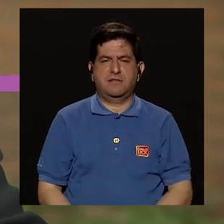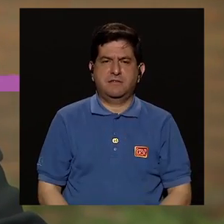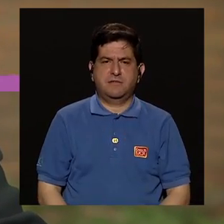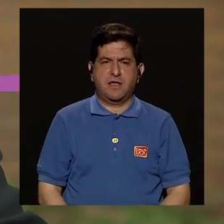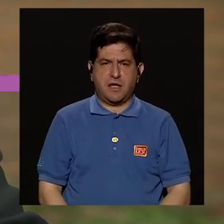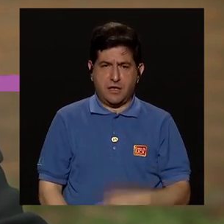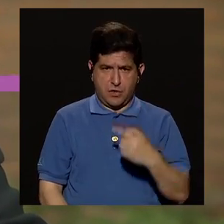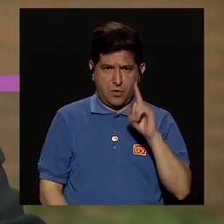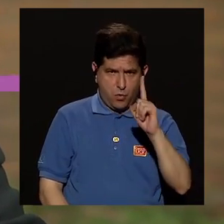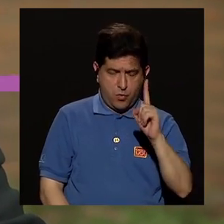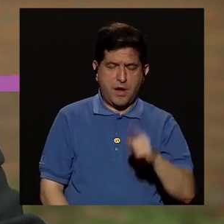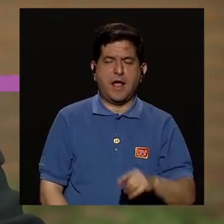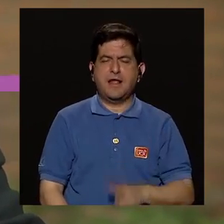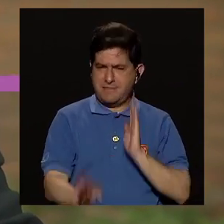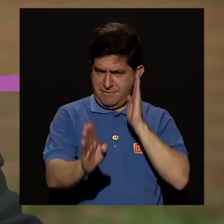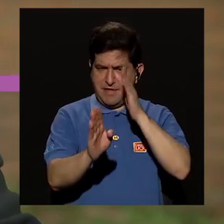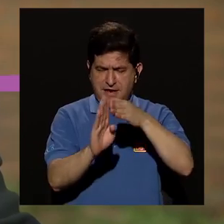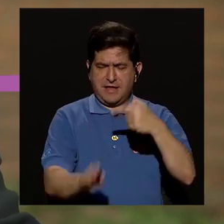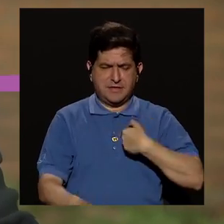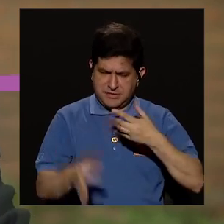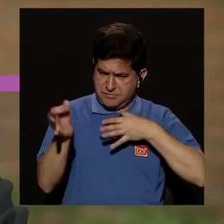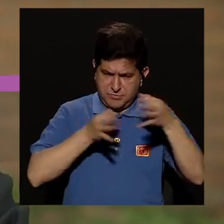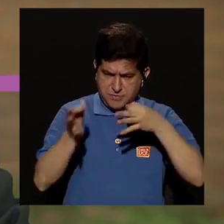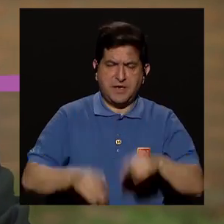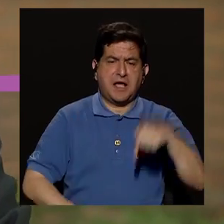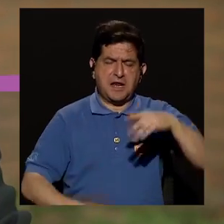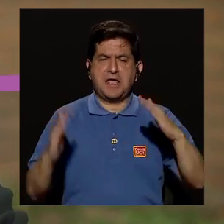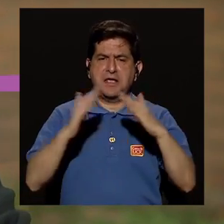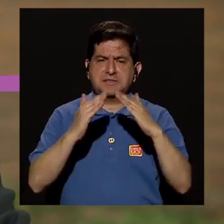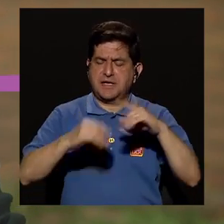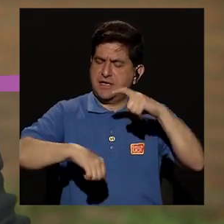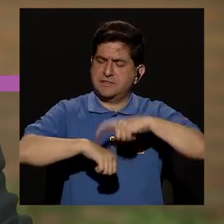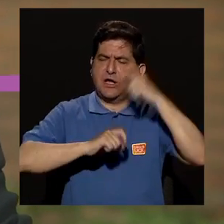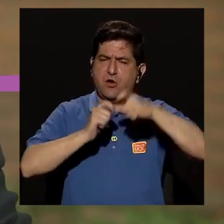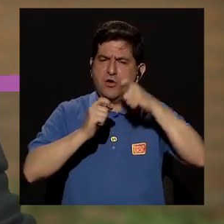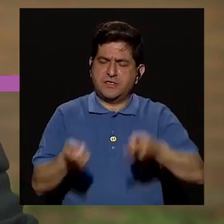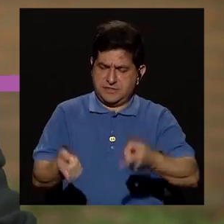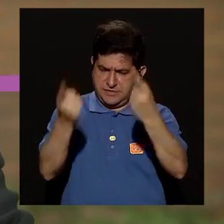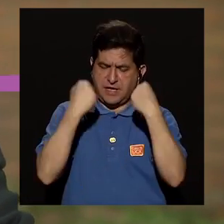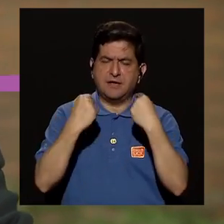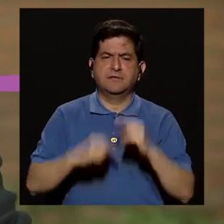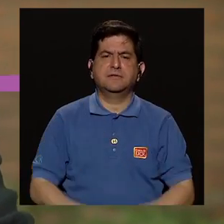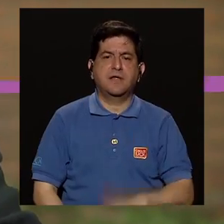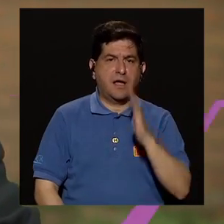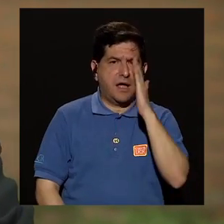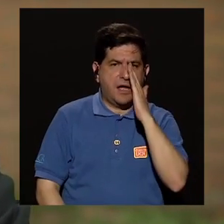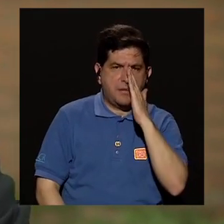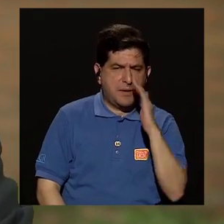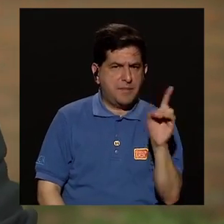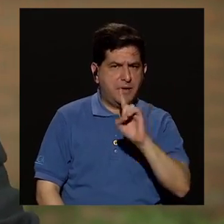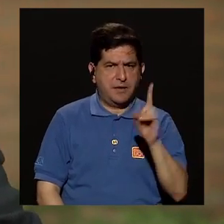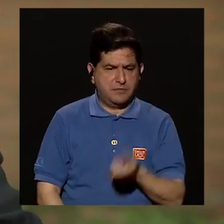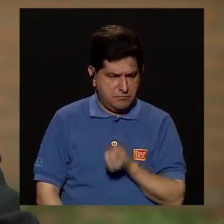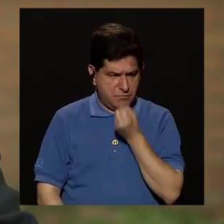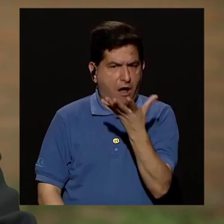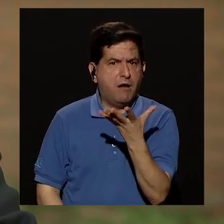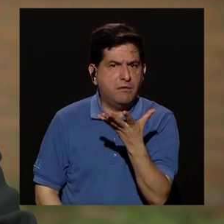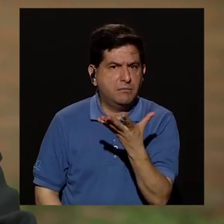explícitas son las que yo digo. A esta casa se llega a tal hora, a su mamá no se le grita,